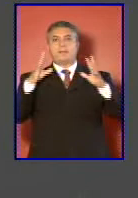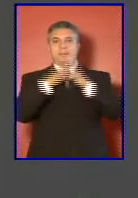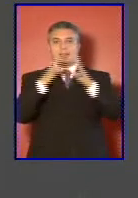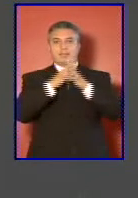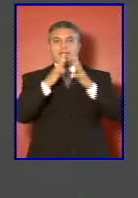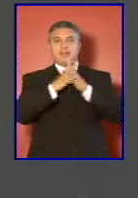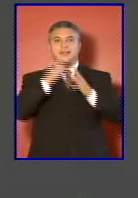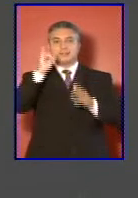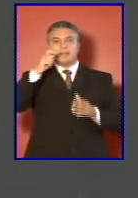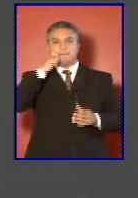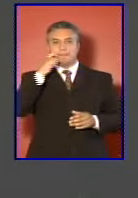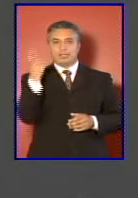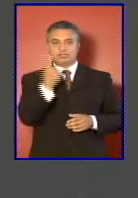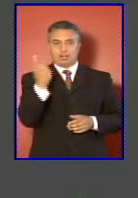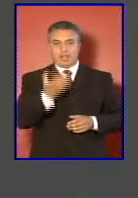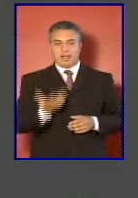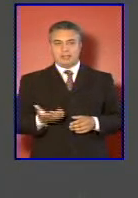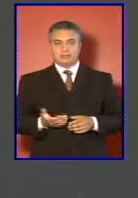personales.